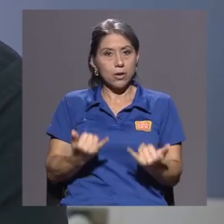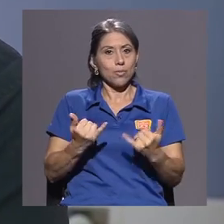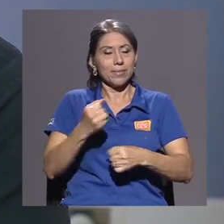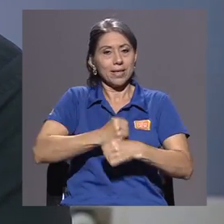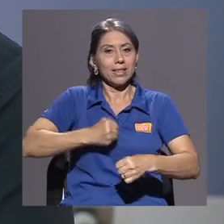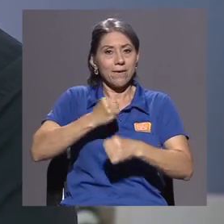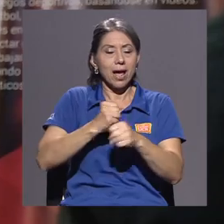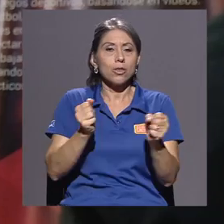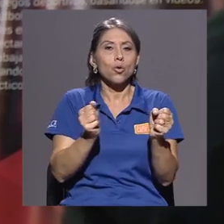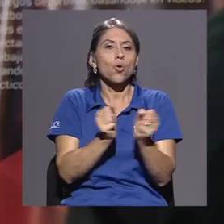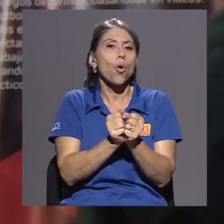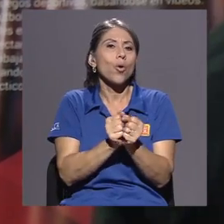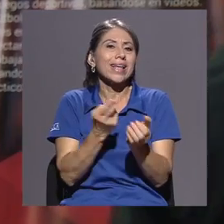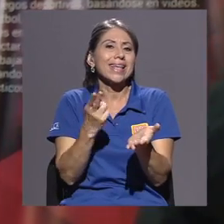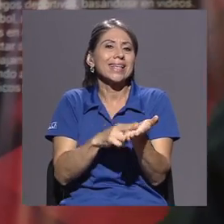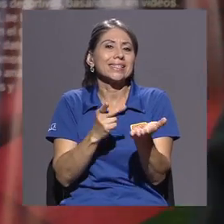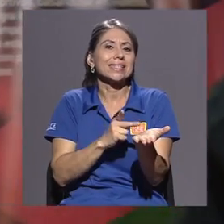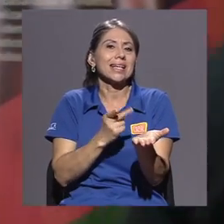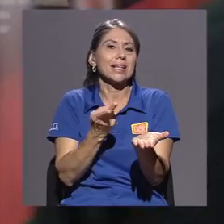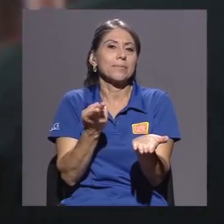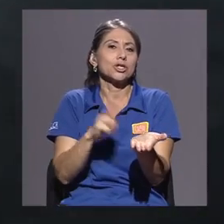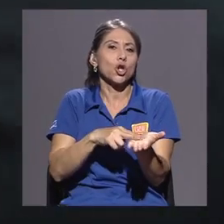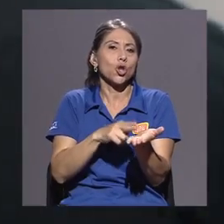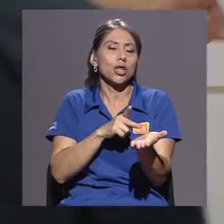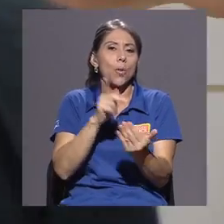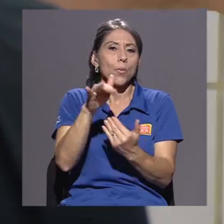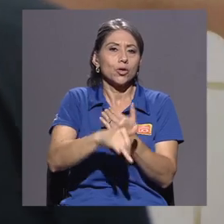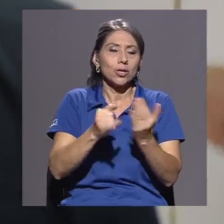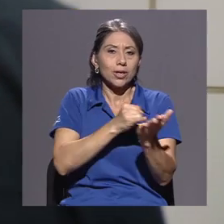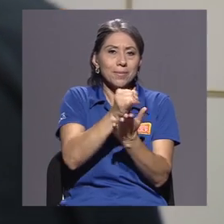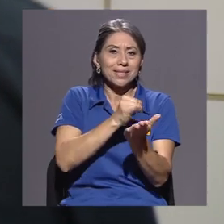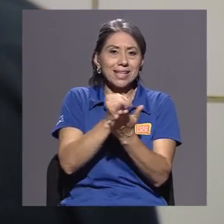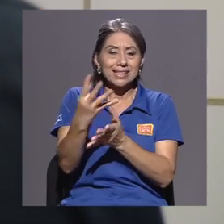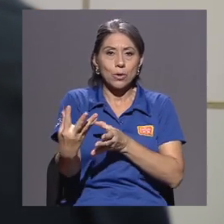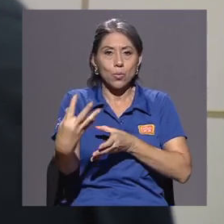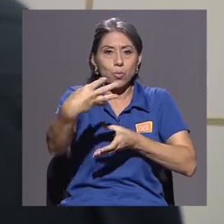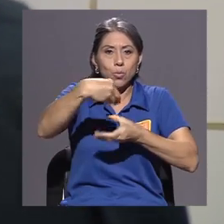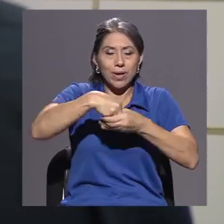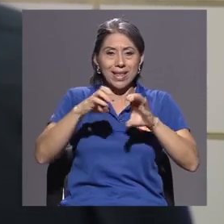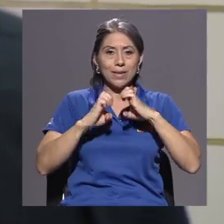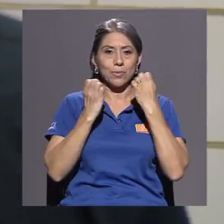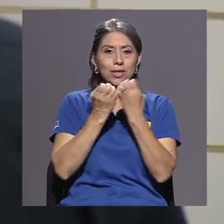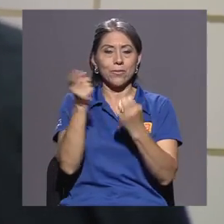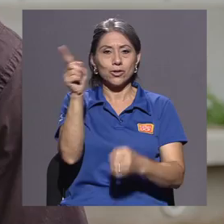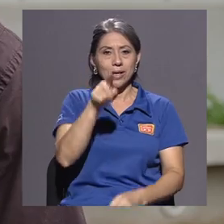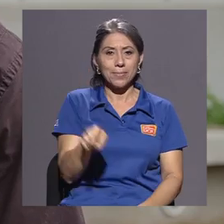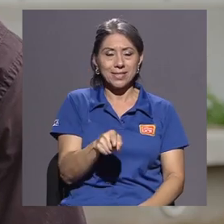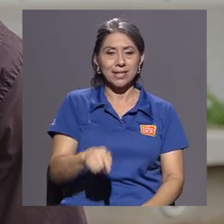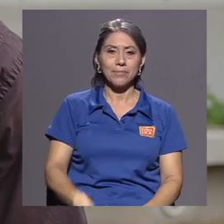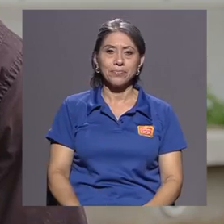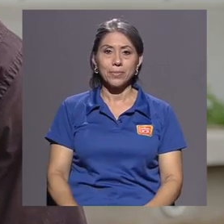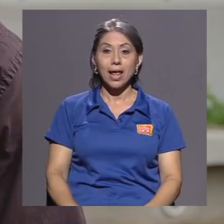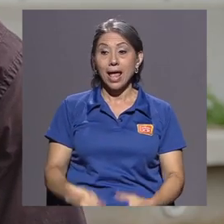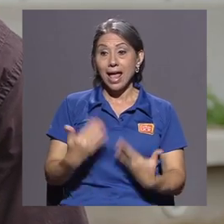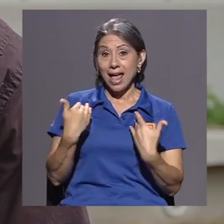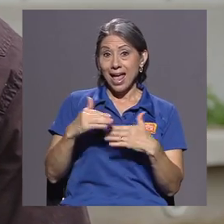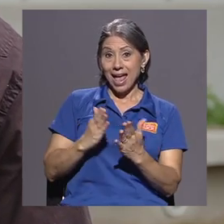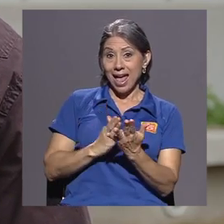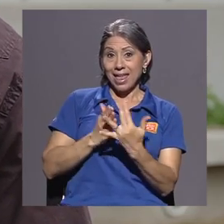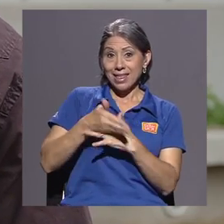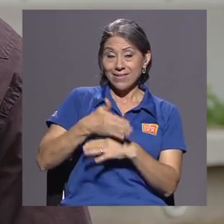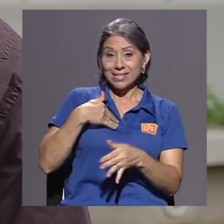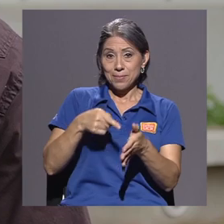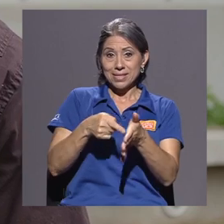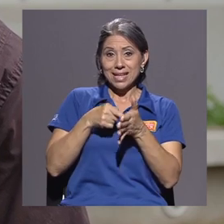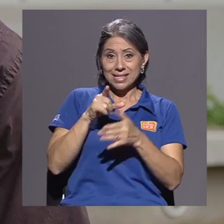en la inscripción de un proyecto de investigación que involucra al Deportivo Zapriza. Desarrollé en el PRIZLAP a través de mis